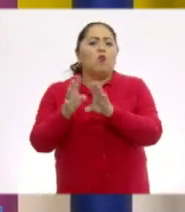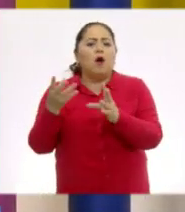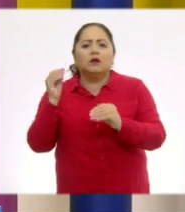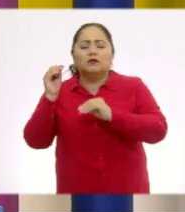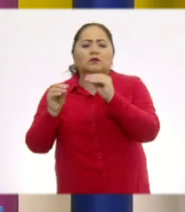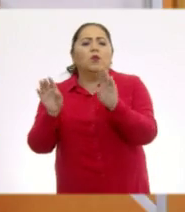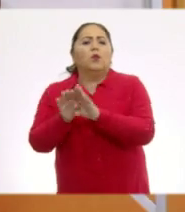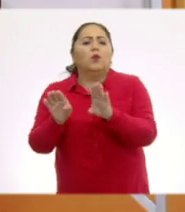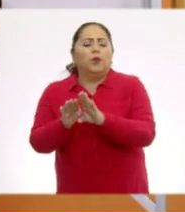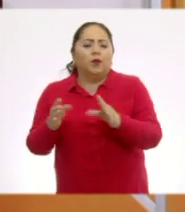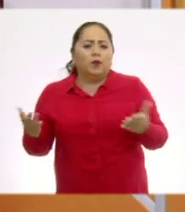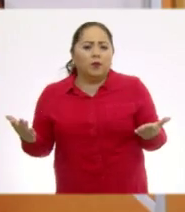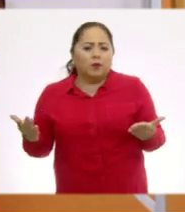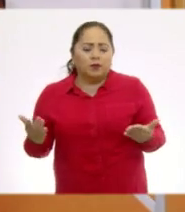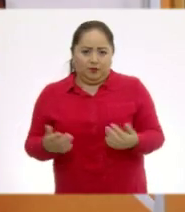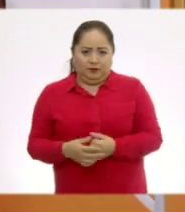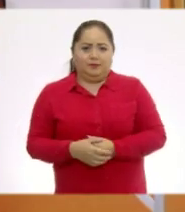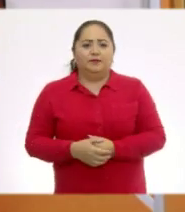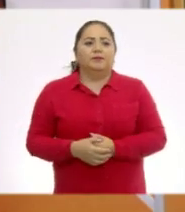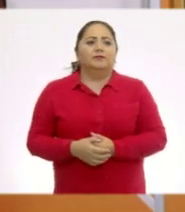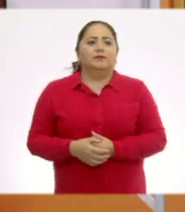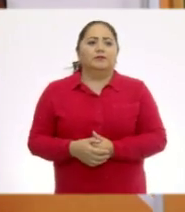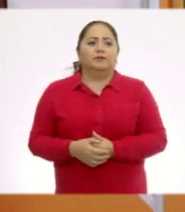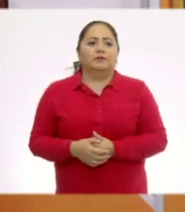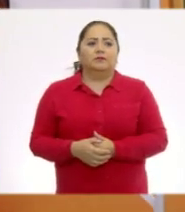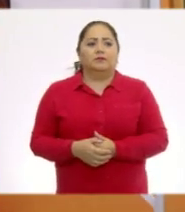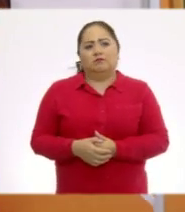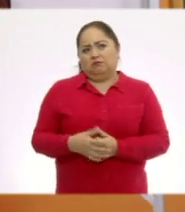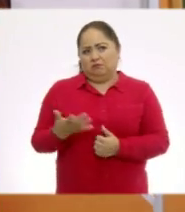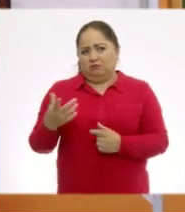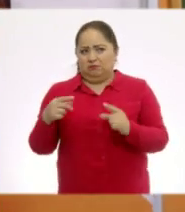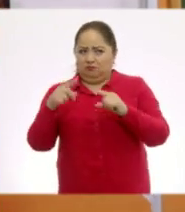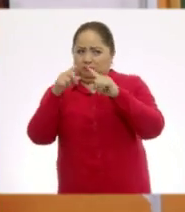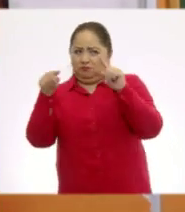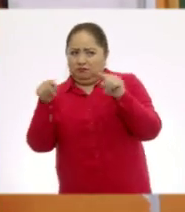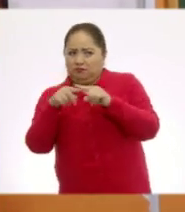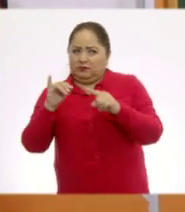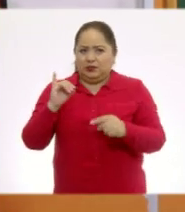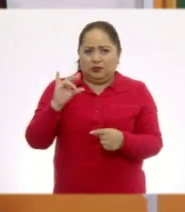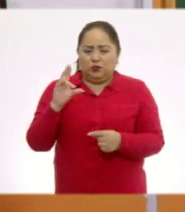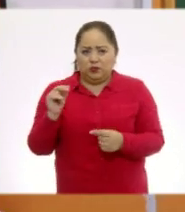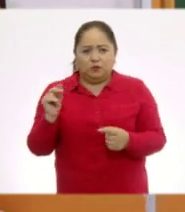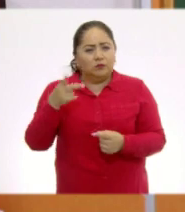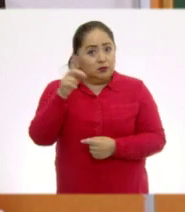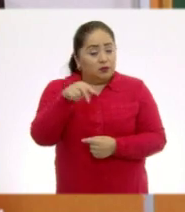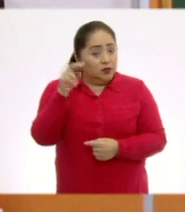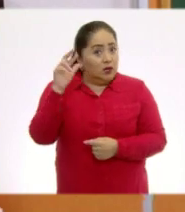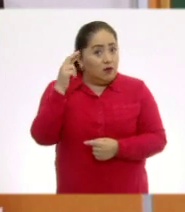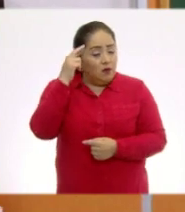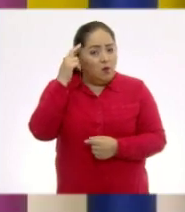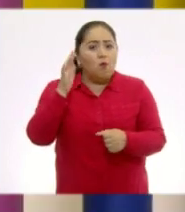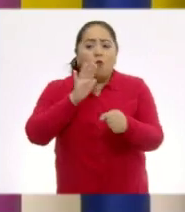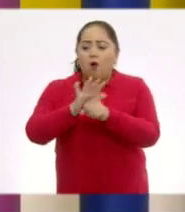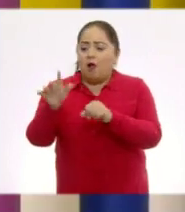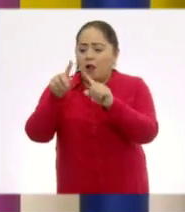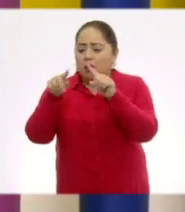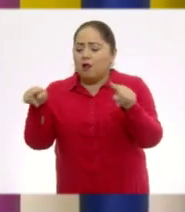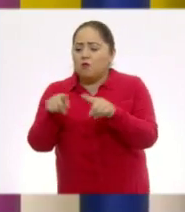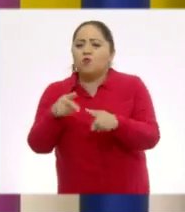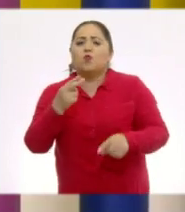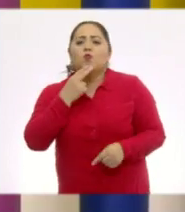cuadrado y un triángulo. Un y un triángulo. Pero, ¿será este triángulo? Hay que recordar qué triángulo